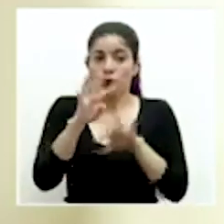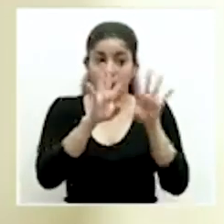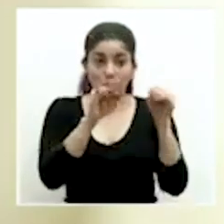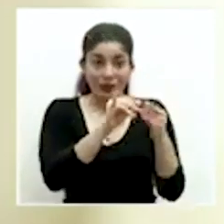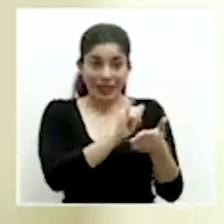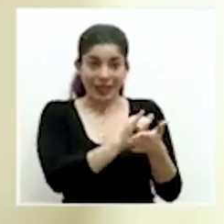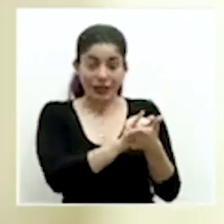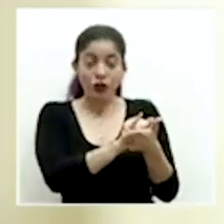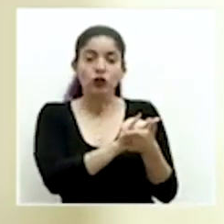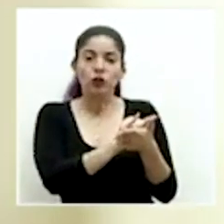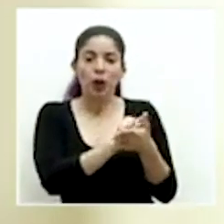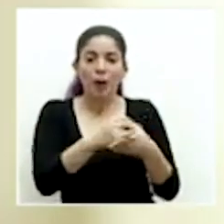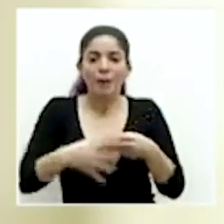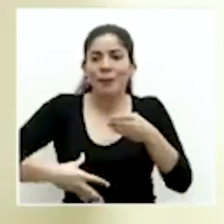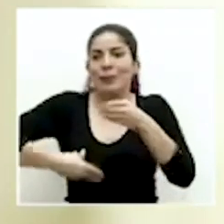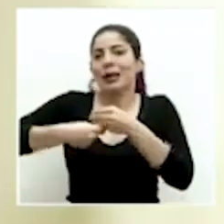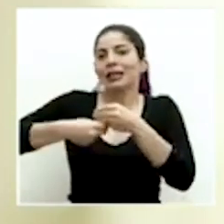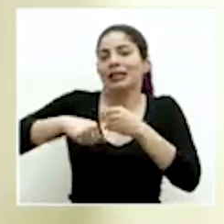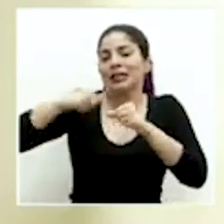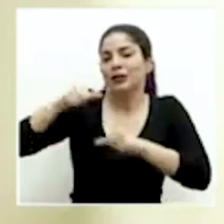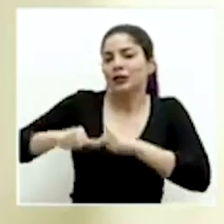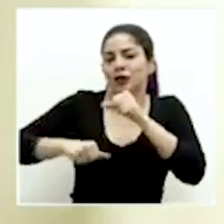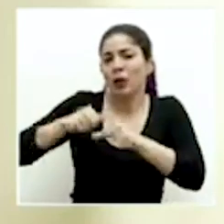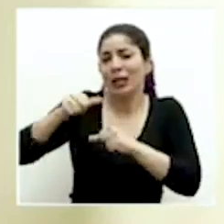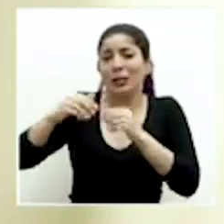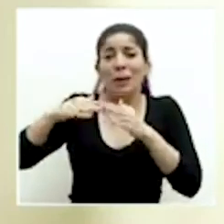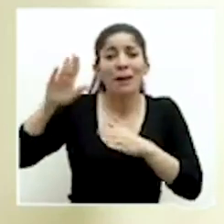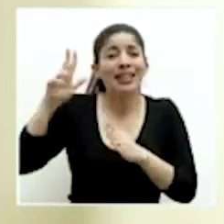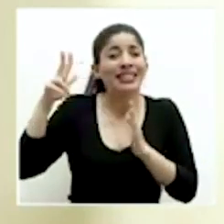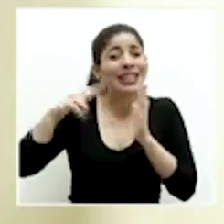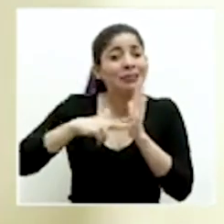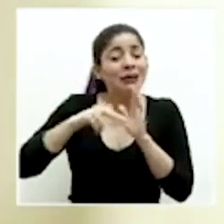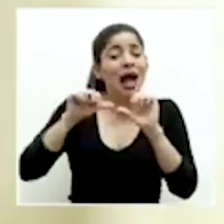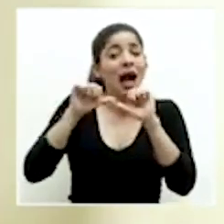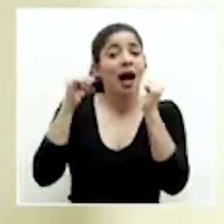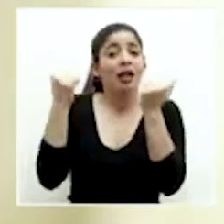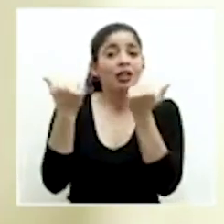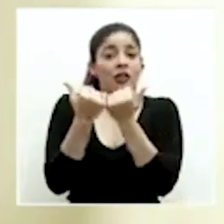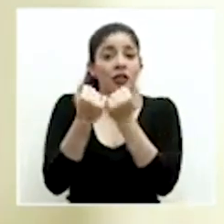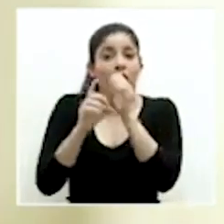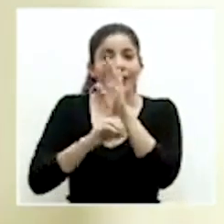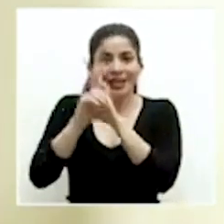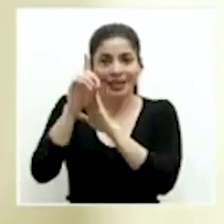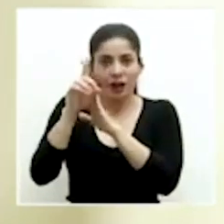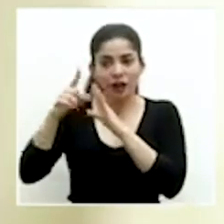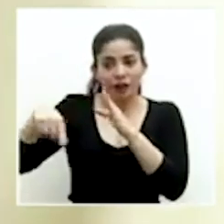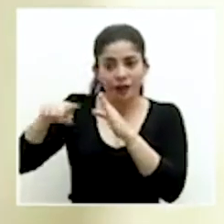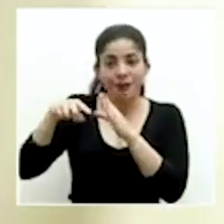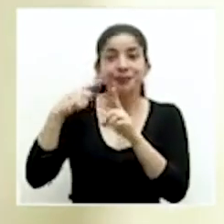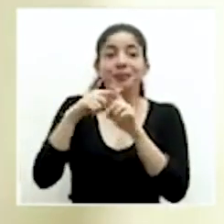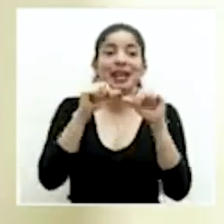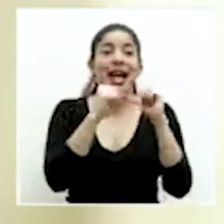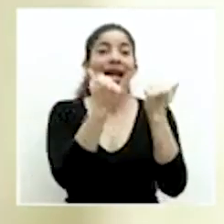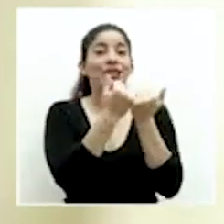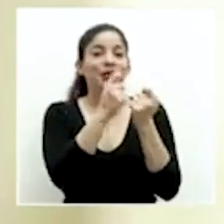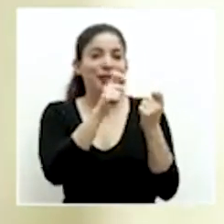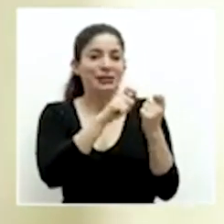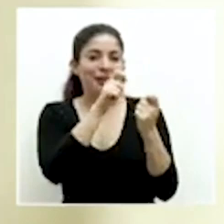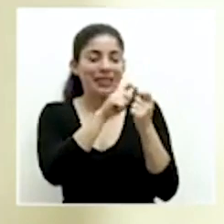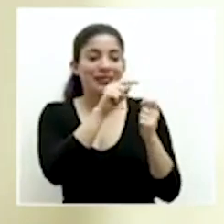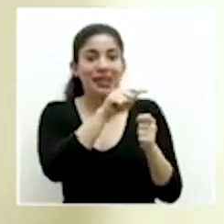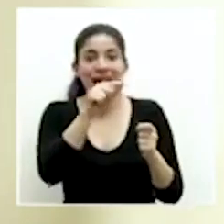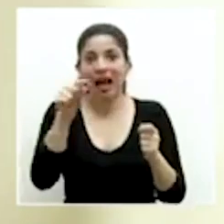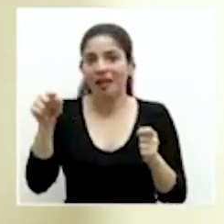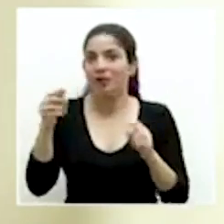se suma el esfuerzo de las más de 3 mil asociaciones de desarrollo y asociaciones específicas que